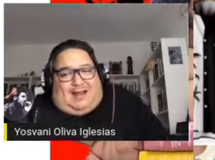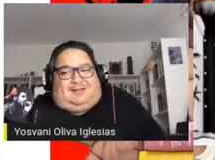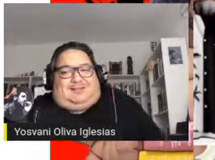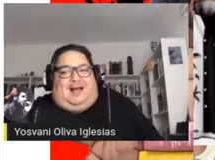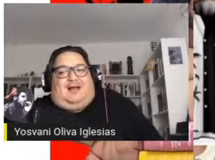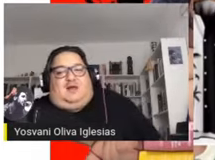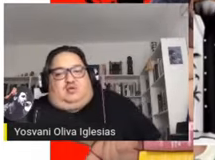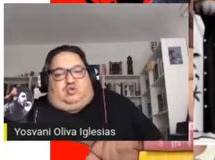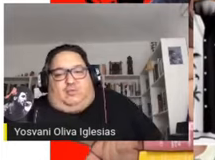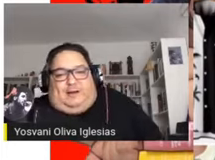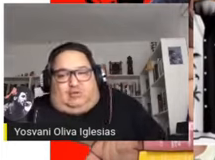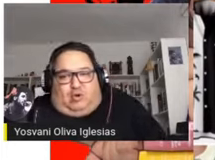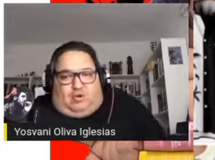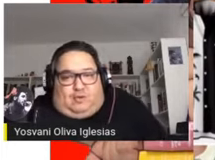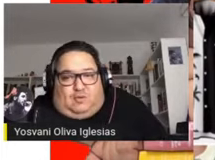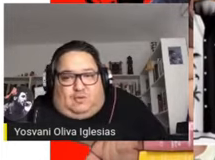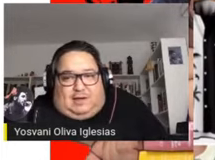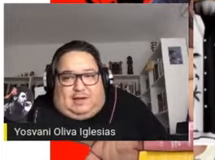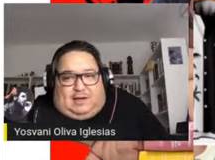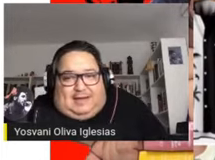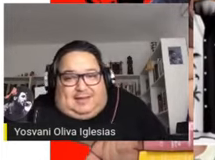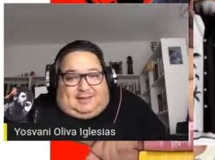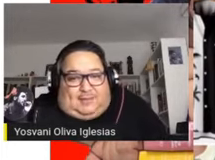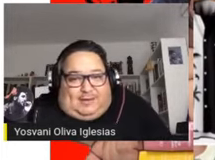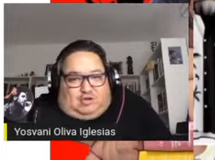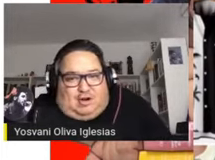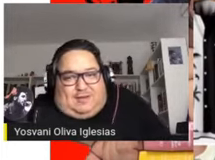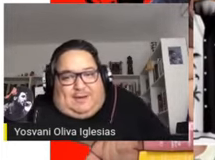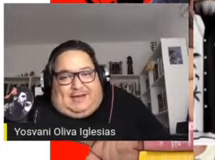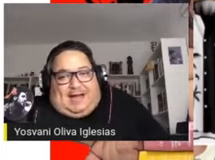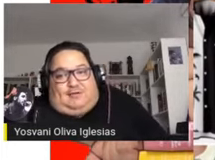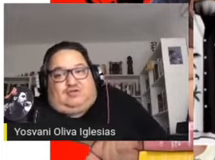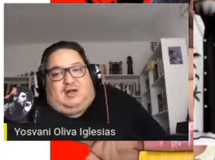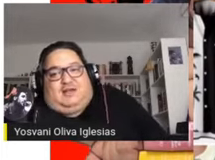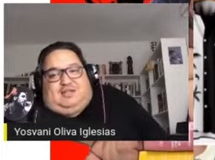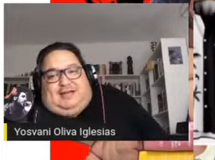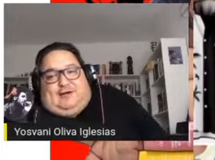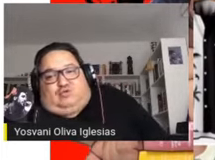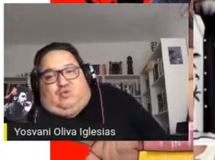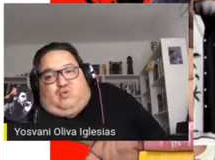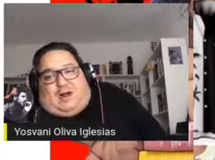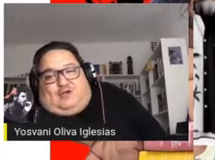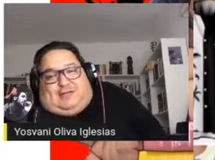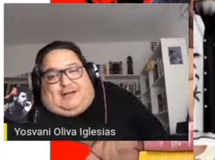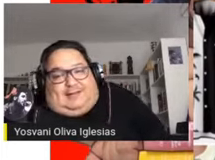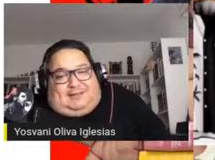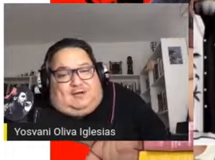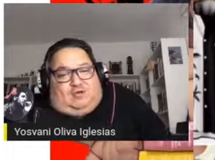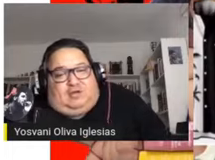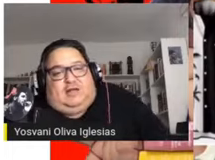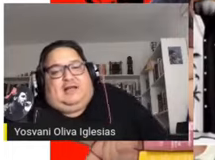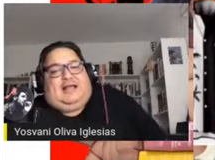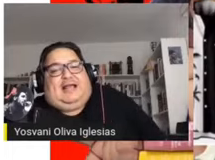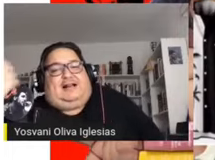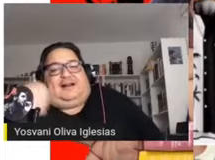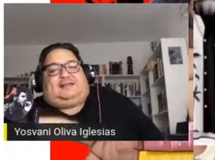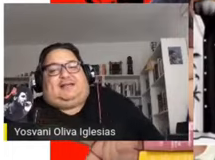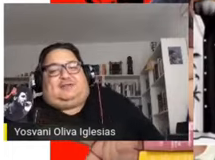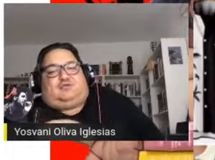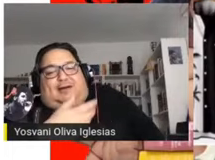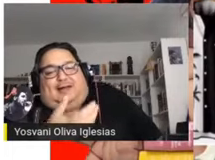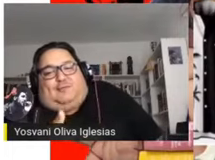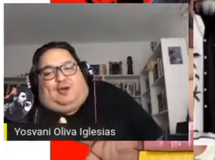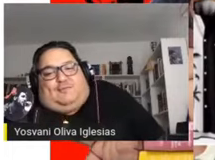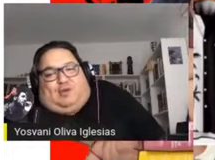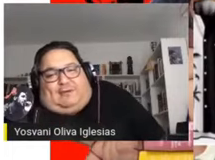enlocuencia sobre todo en intervenciones de mexicanos, chilenos, uruguayos y argentinos el